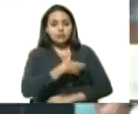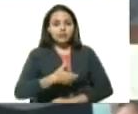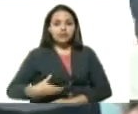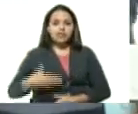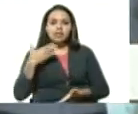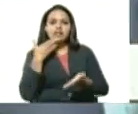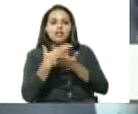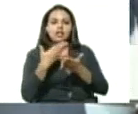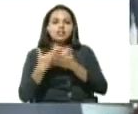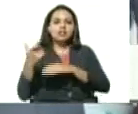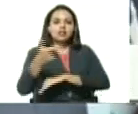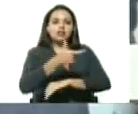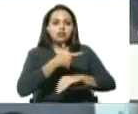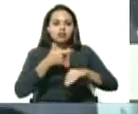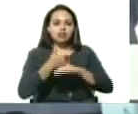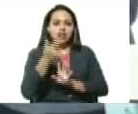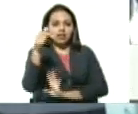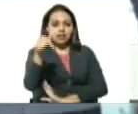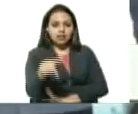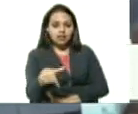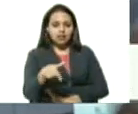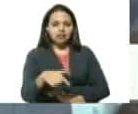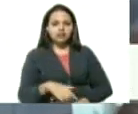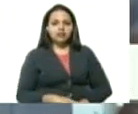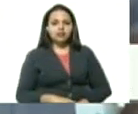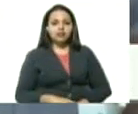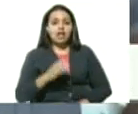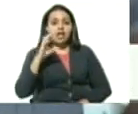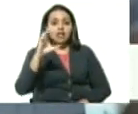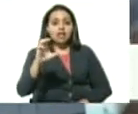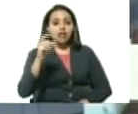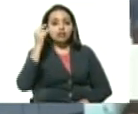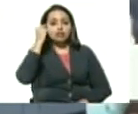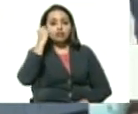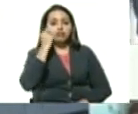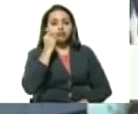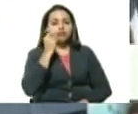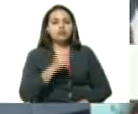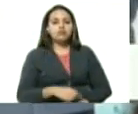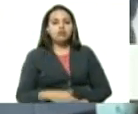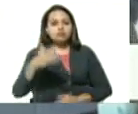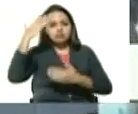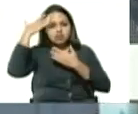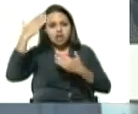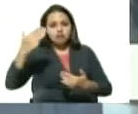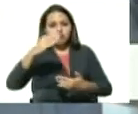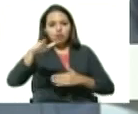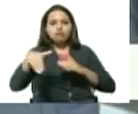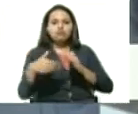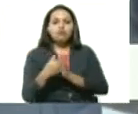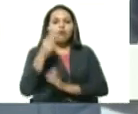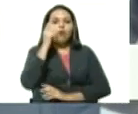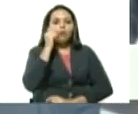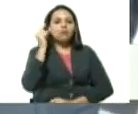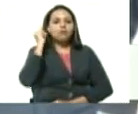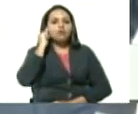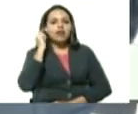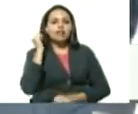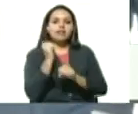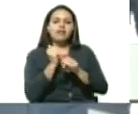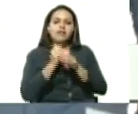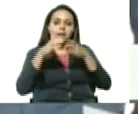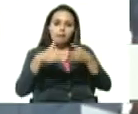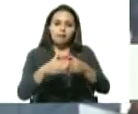señor gobernador desde acá desde el estado Sucre reciba el saludo de todos los hombres y mujeres del mar quienes